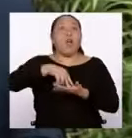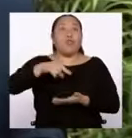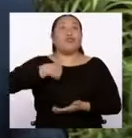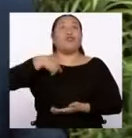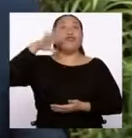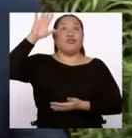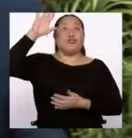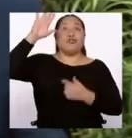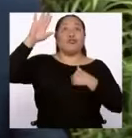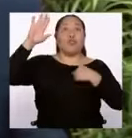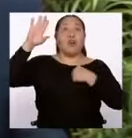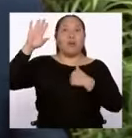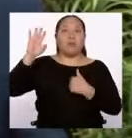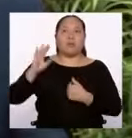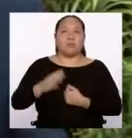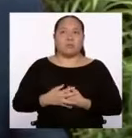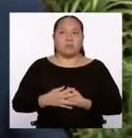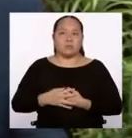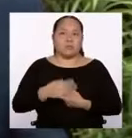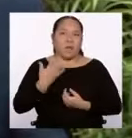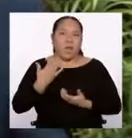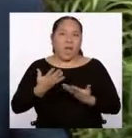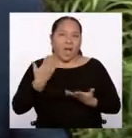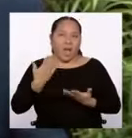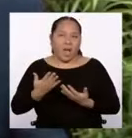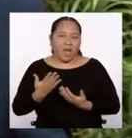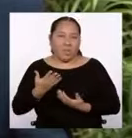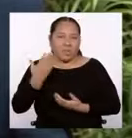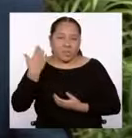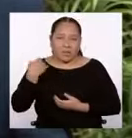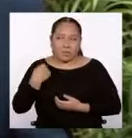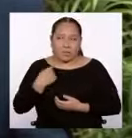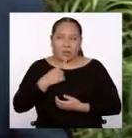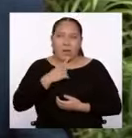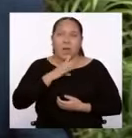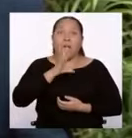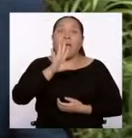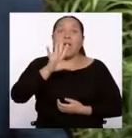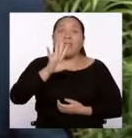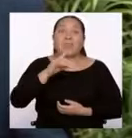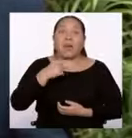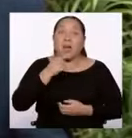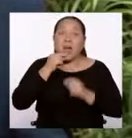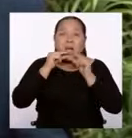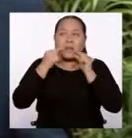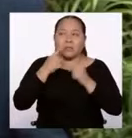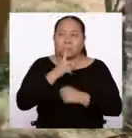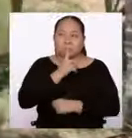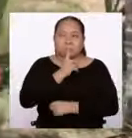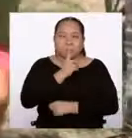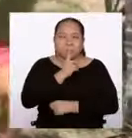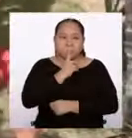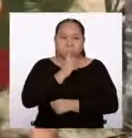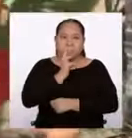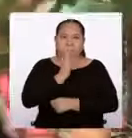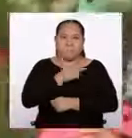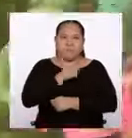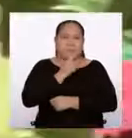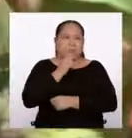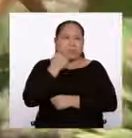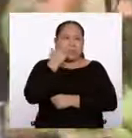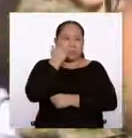emitir al menos una sola palabra en quechua. Pero ahora sí, dicen yo también hablo quechua.